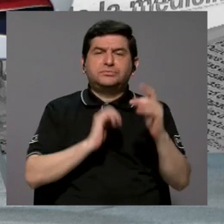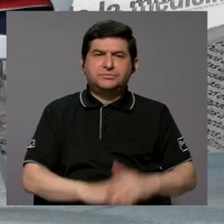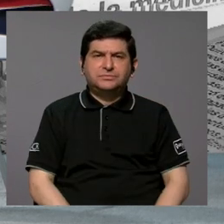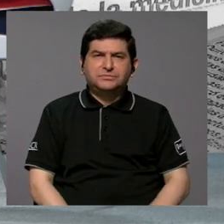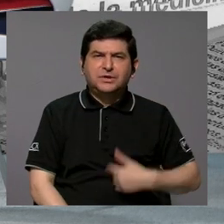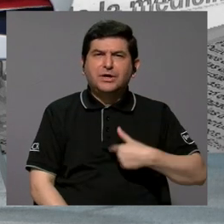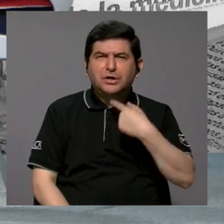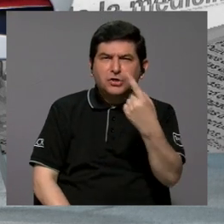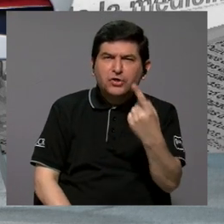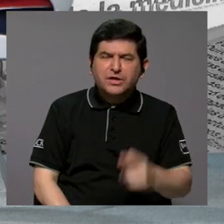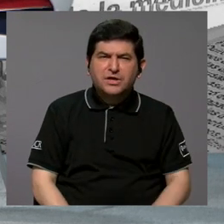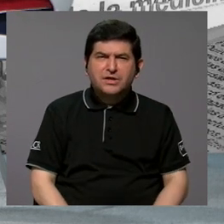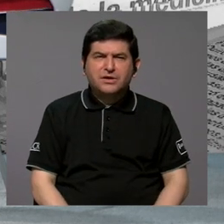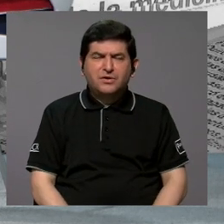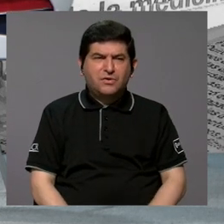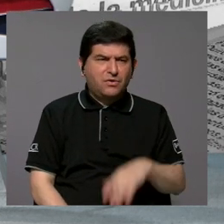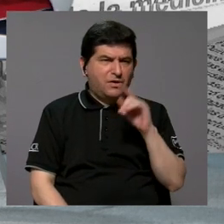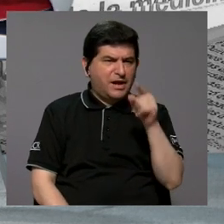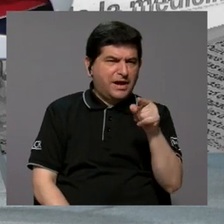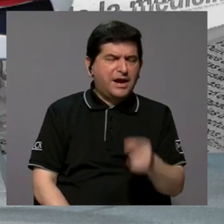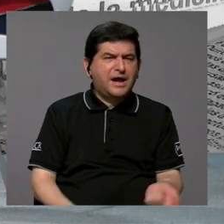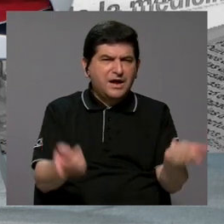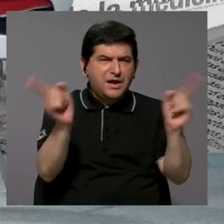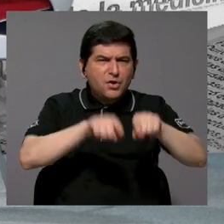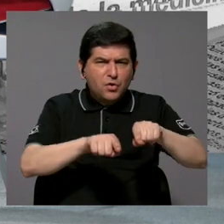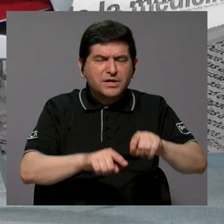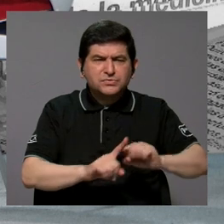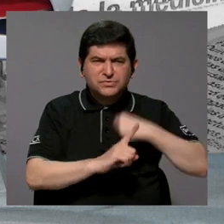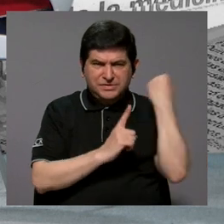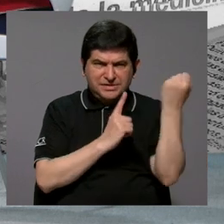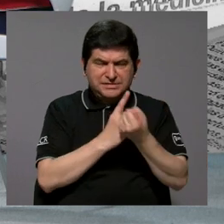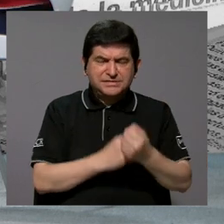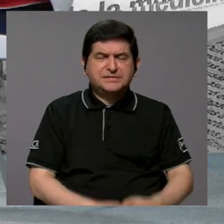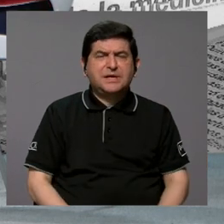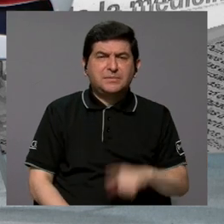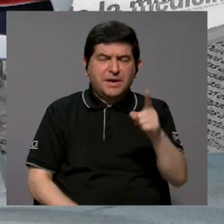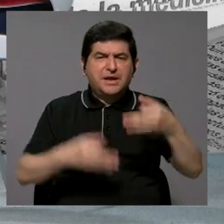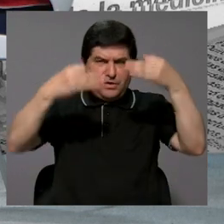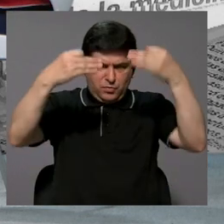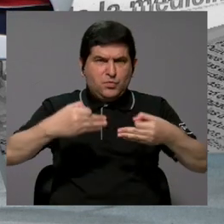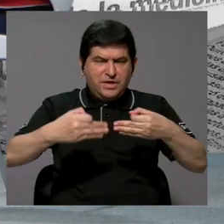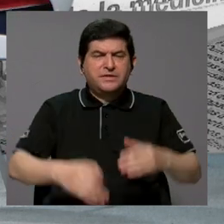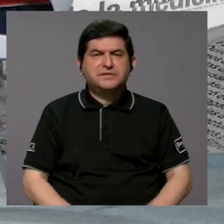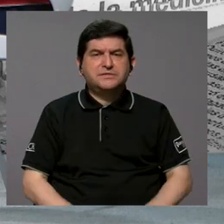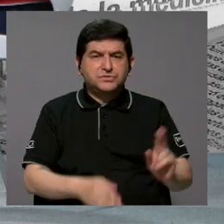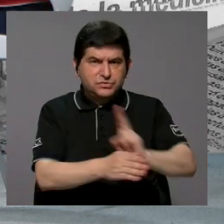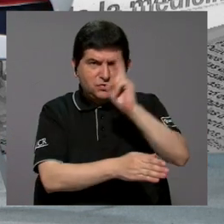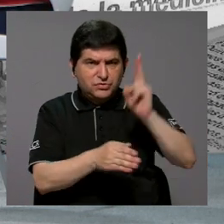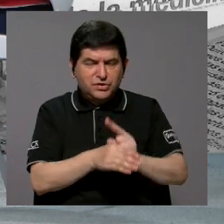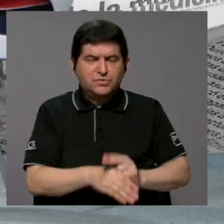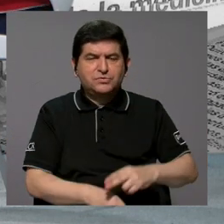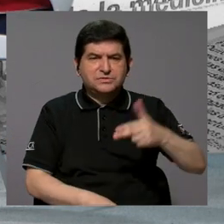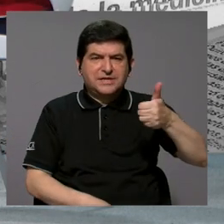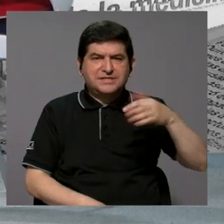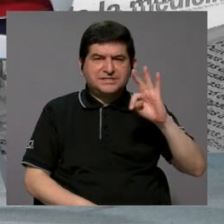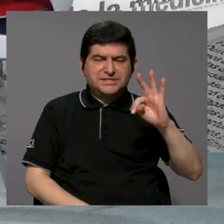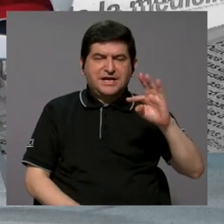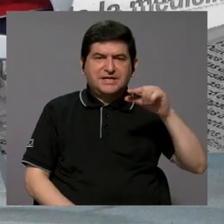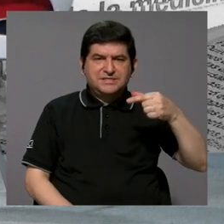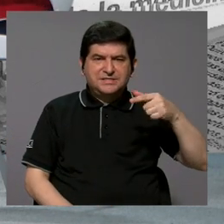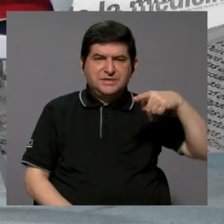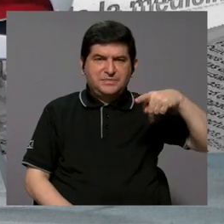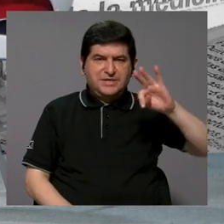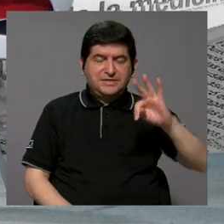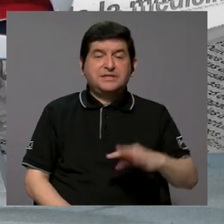Entonces, yo digo, ¿realmente se informaron bien? ¿Qué está pasando en el contexto como para tomar una decisión de poder utilizar ChatGPT para generar